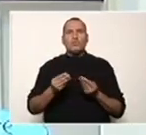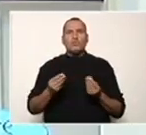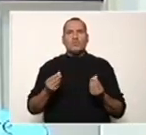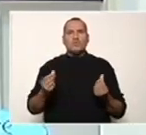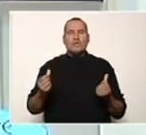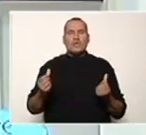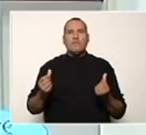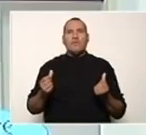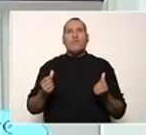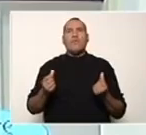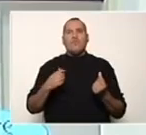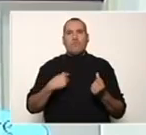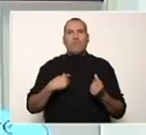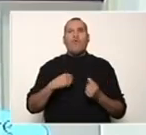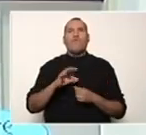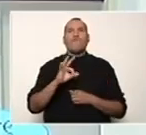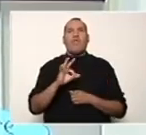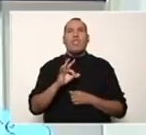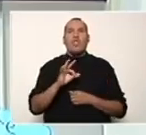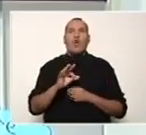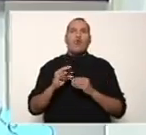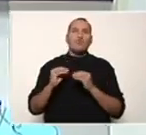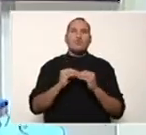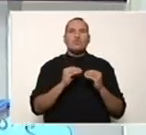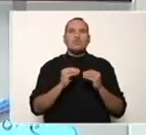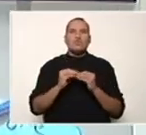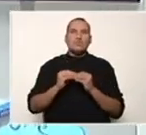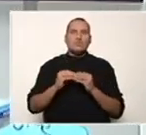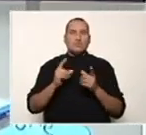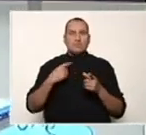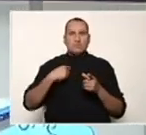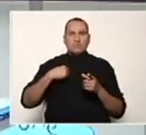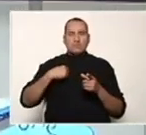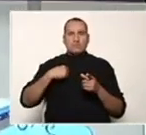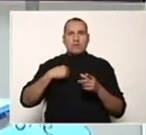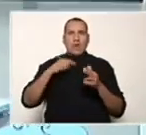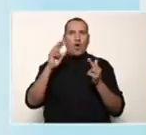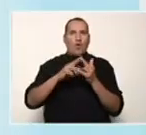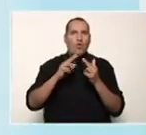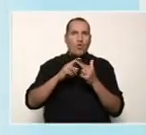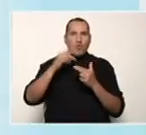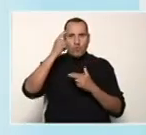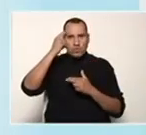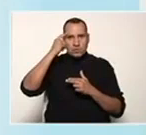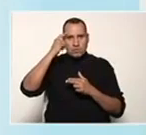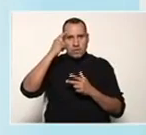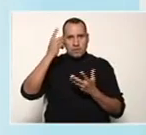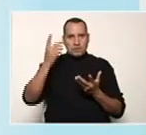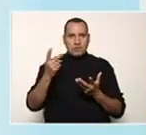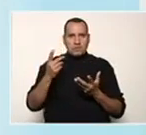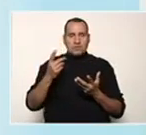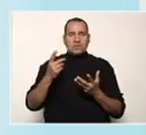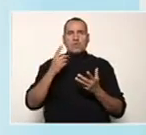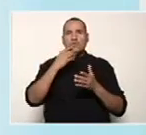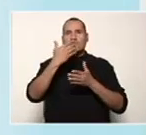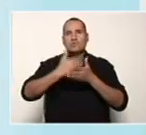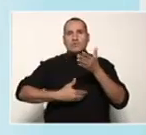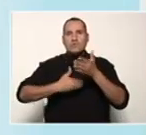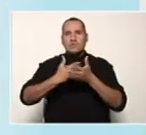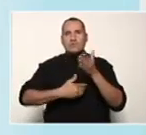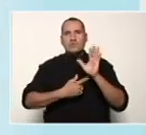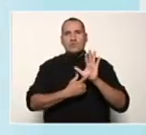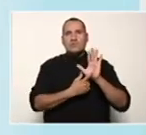método de factor común. Ahora para reforzar conocimientos les vamos a dejar unas láminas